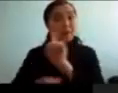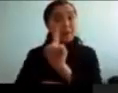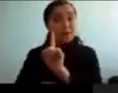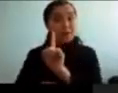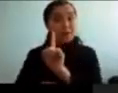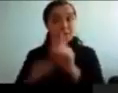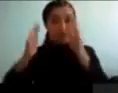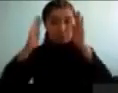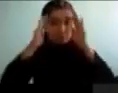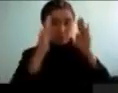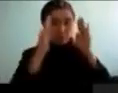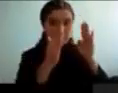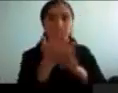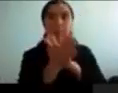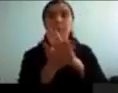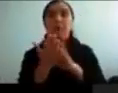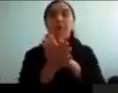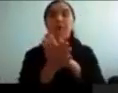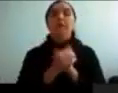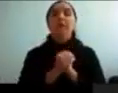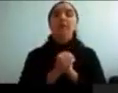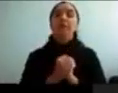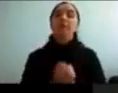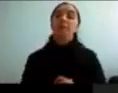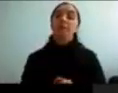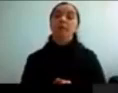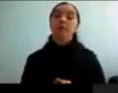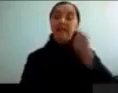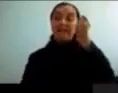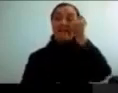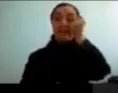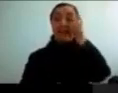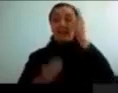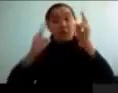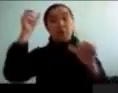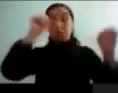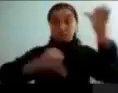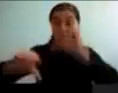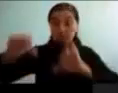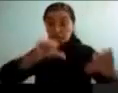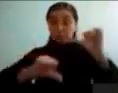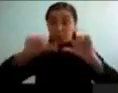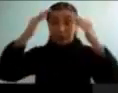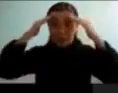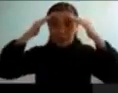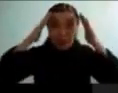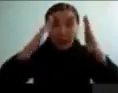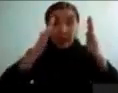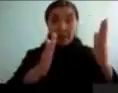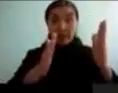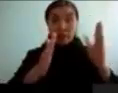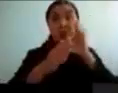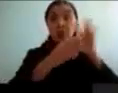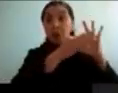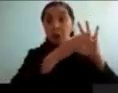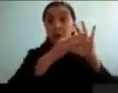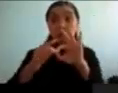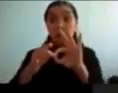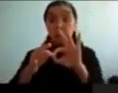Por ejemplo, nosotros sabemos, en términos experimentales, que la atención tiene ciertas consecuencias sobre